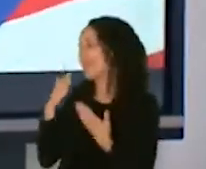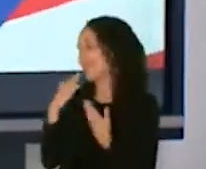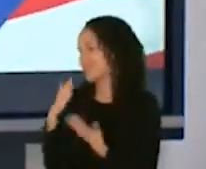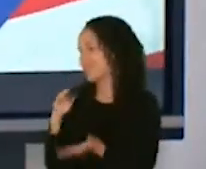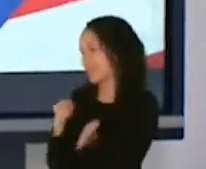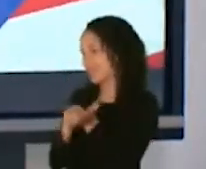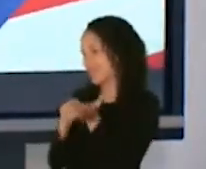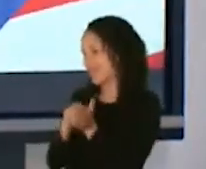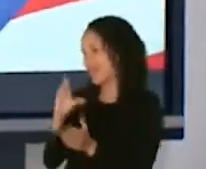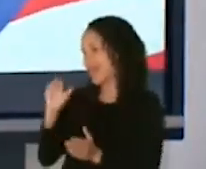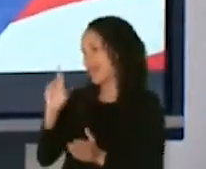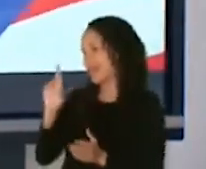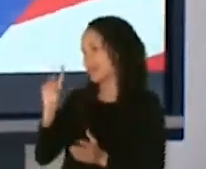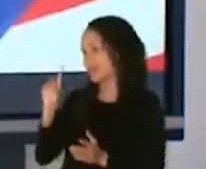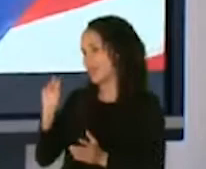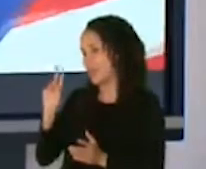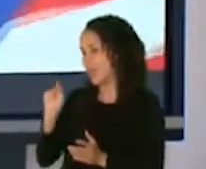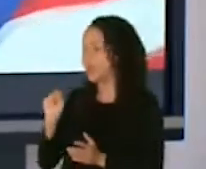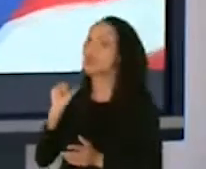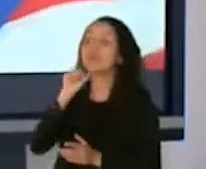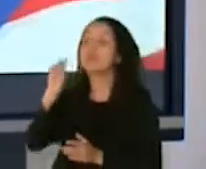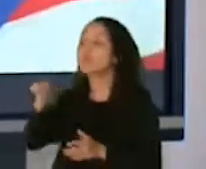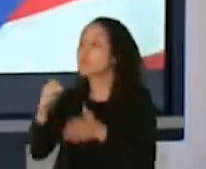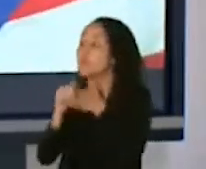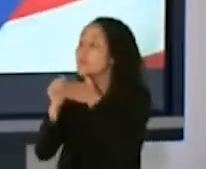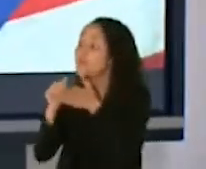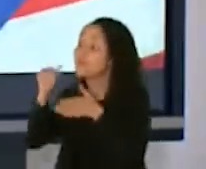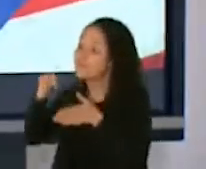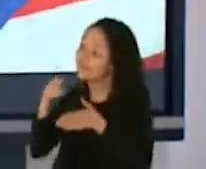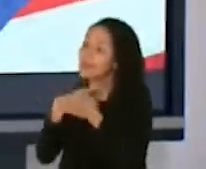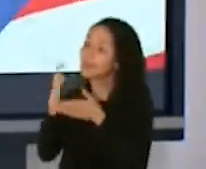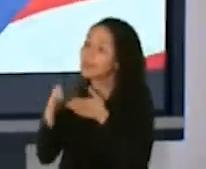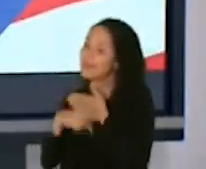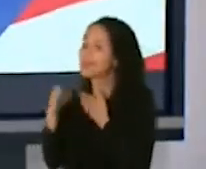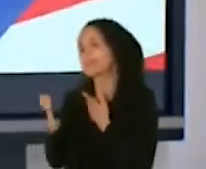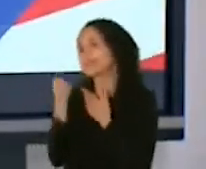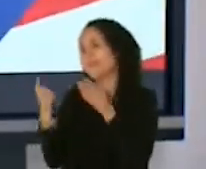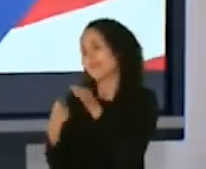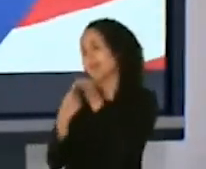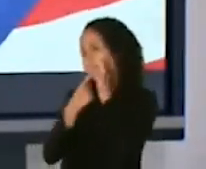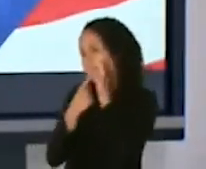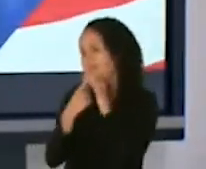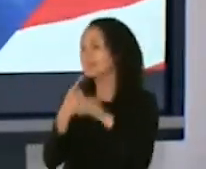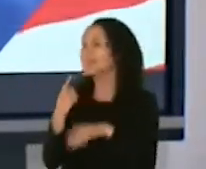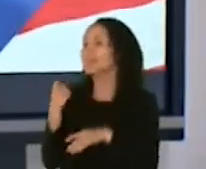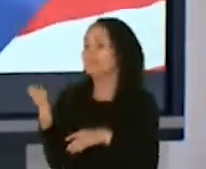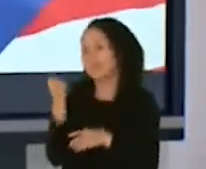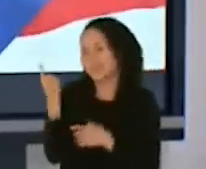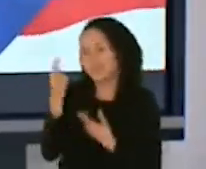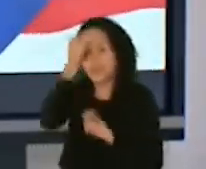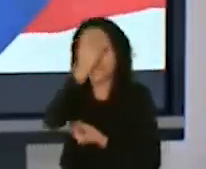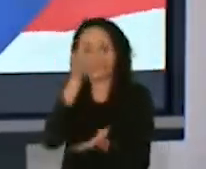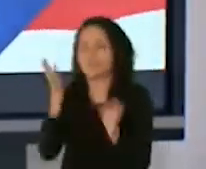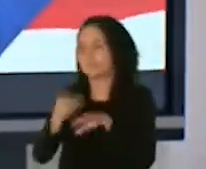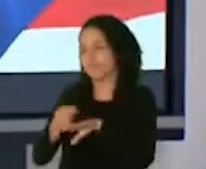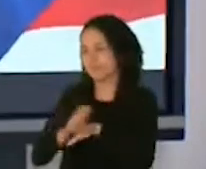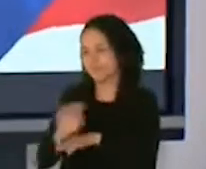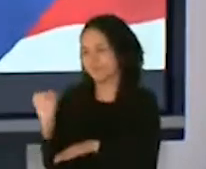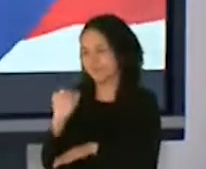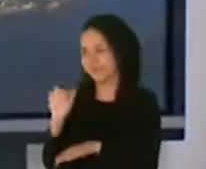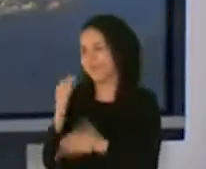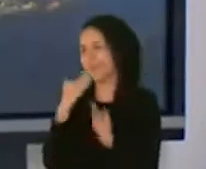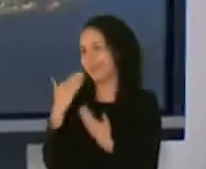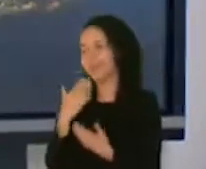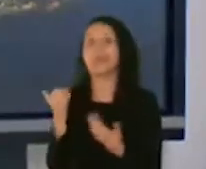doctora Cardona, no solamente por liderar el esfuerzo, sino por siempre, ¿verdad?, tomarse el tiempo para comunicarlo al país. Al regreso en